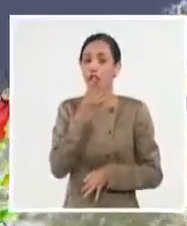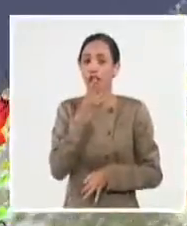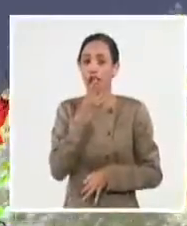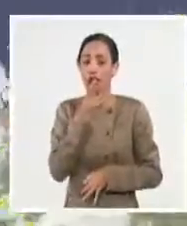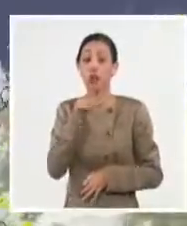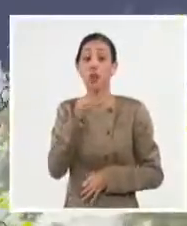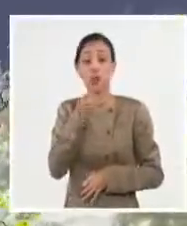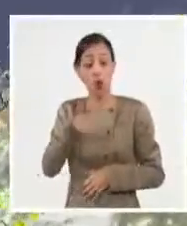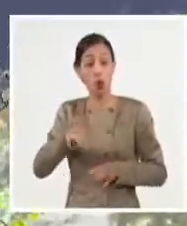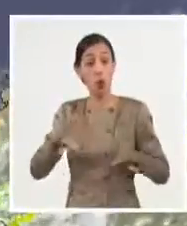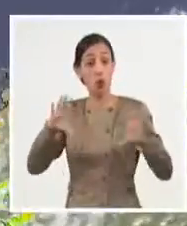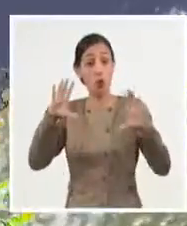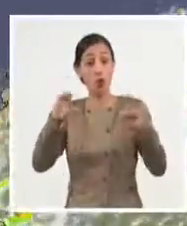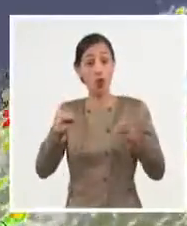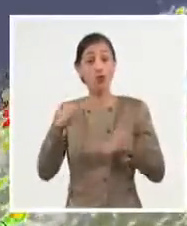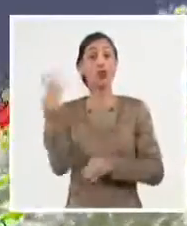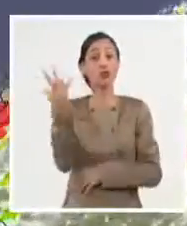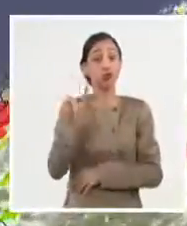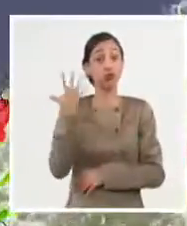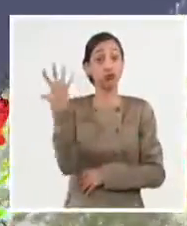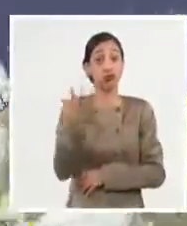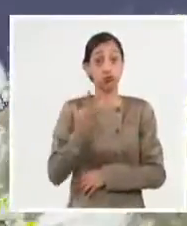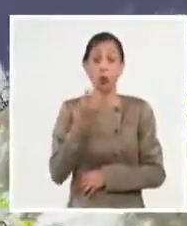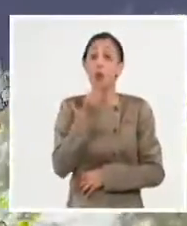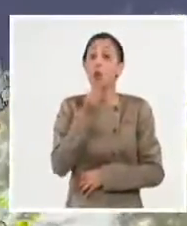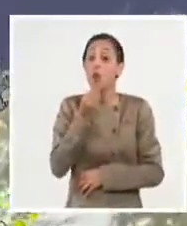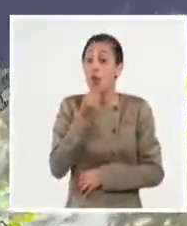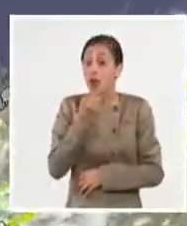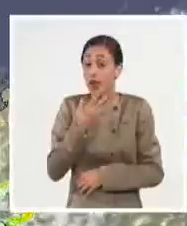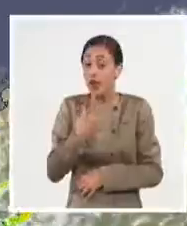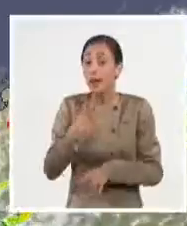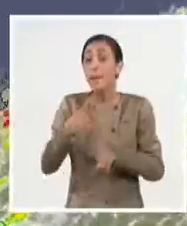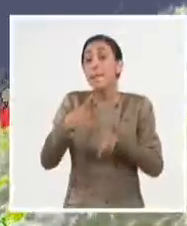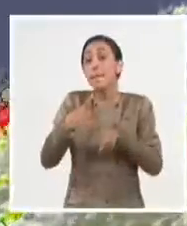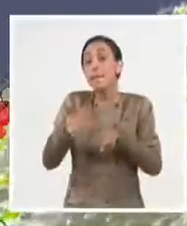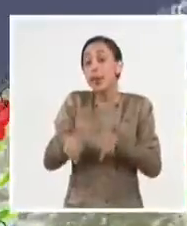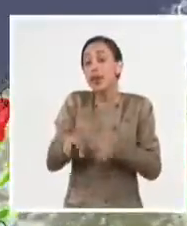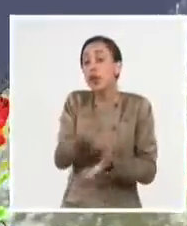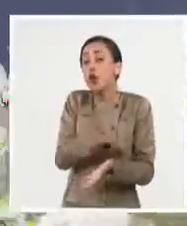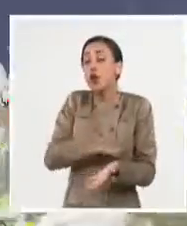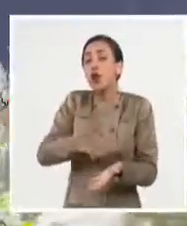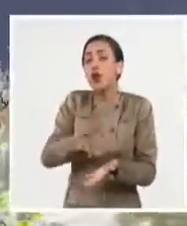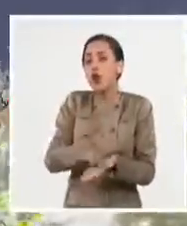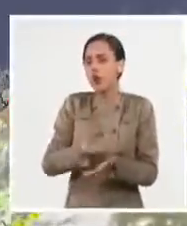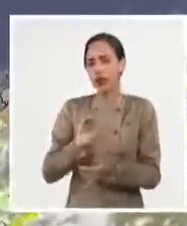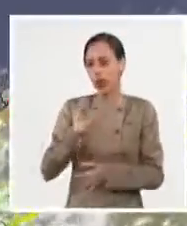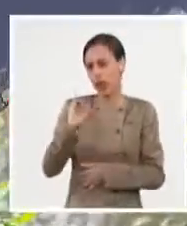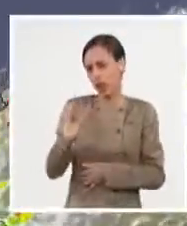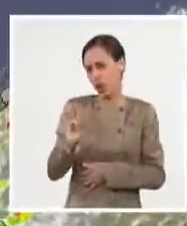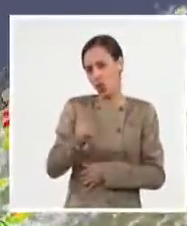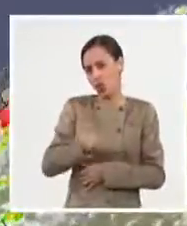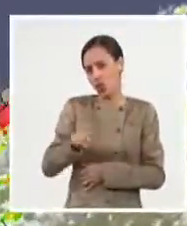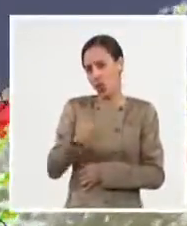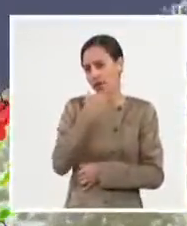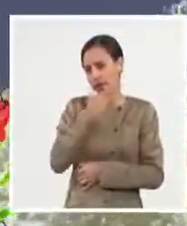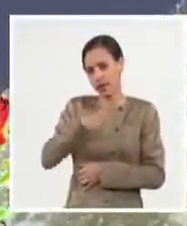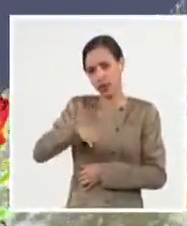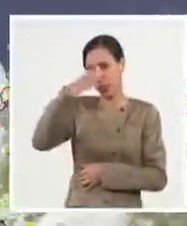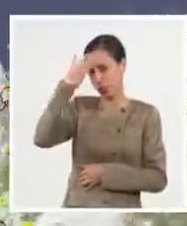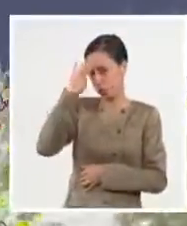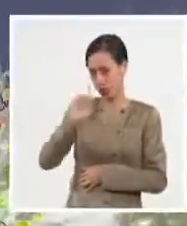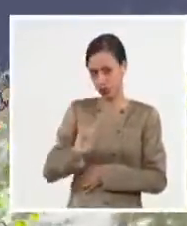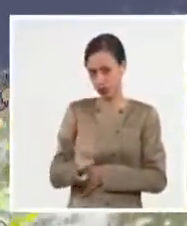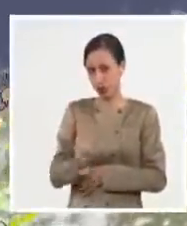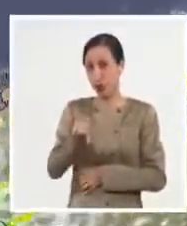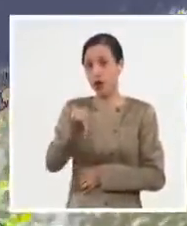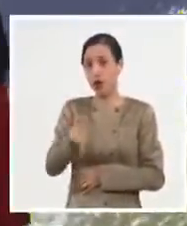esta noche en tormenta tropical, pero se encuentra, como les decía, en el Atlántico Lejano, nada que ver con el tiempo en nuestro país, que